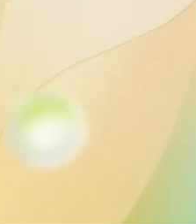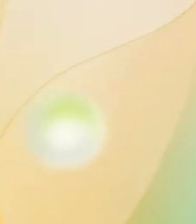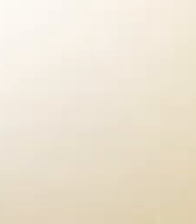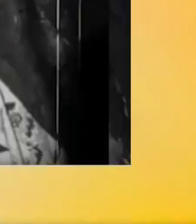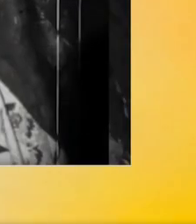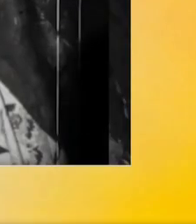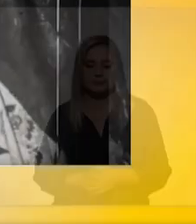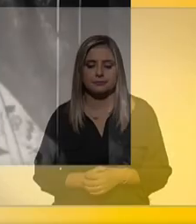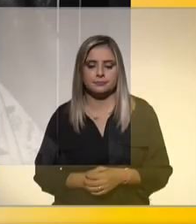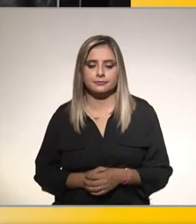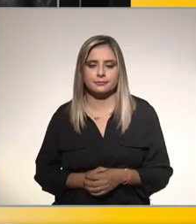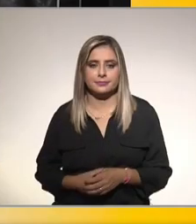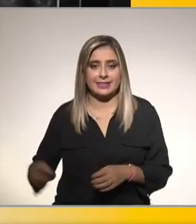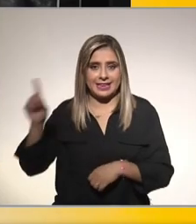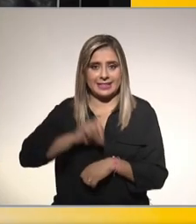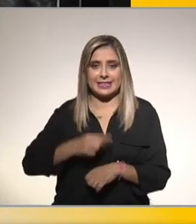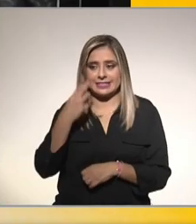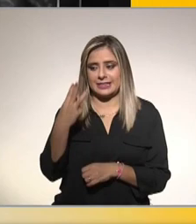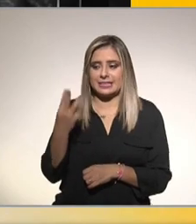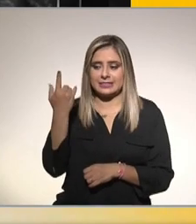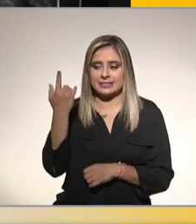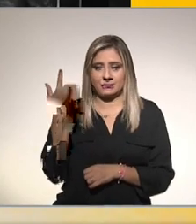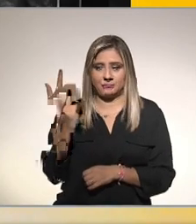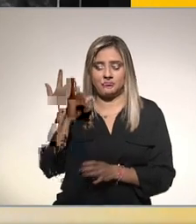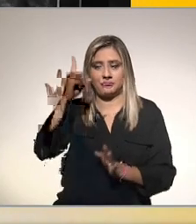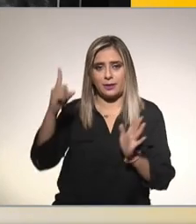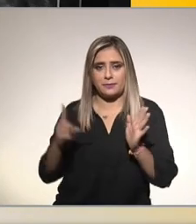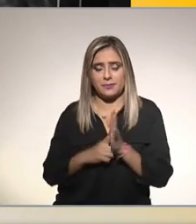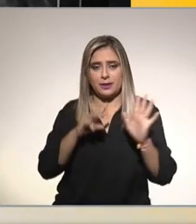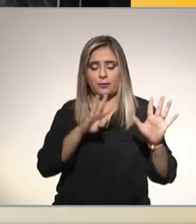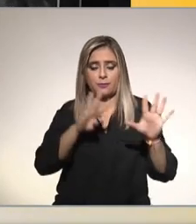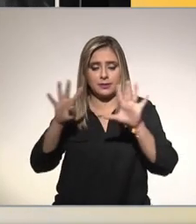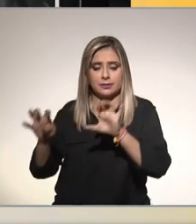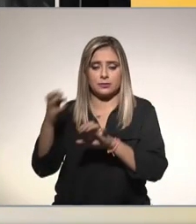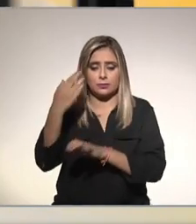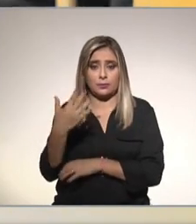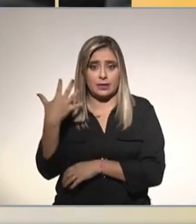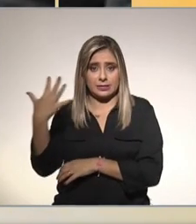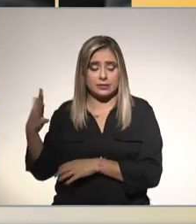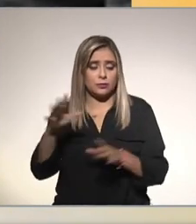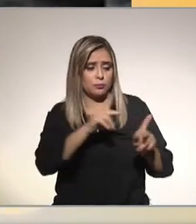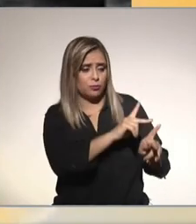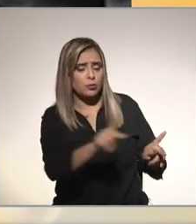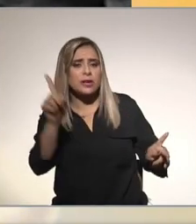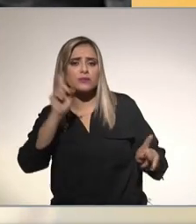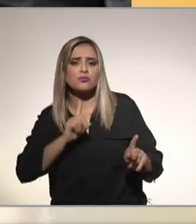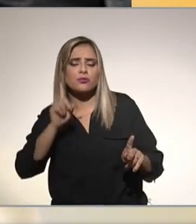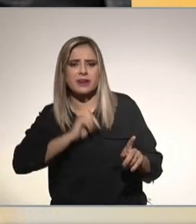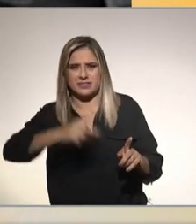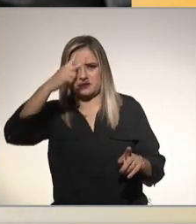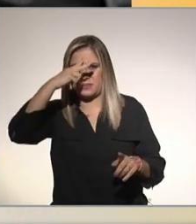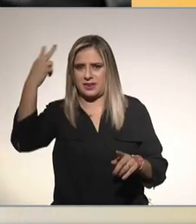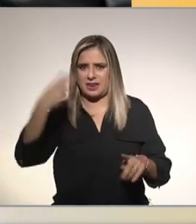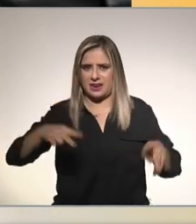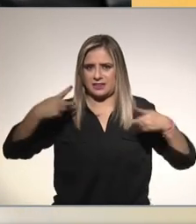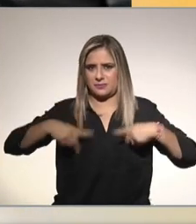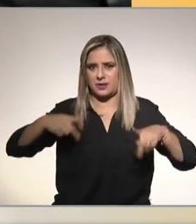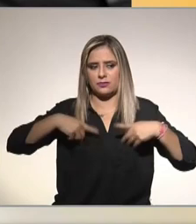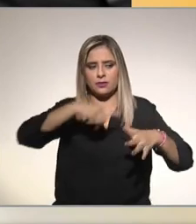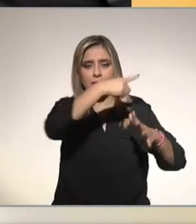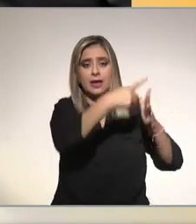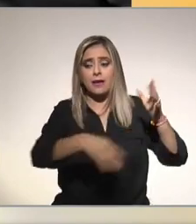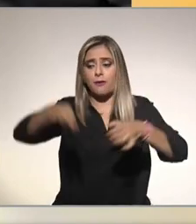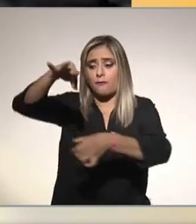el 3 de julio de 1955 las mujeres mexicanas emitieron por primera vez su